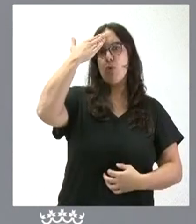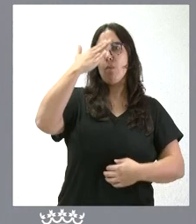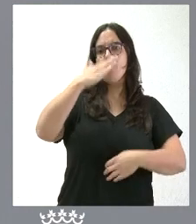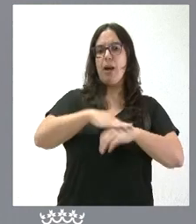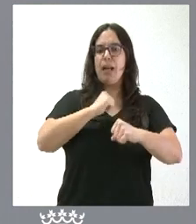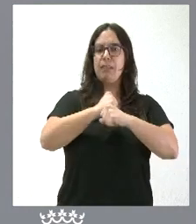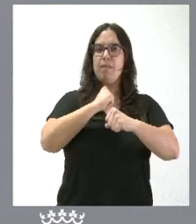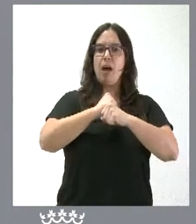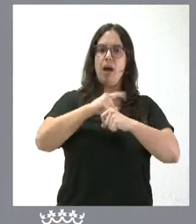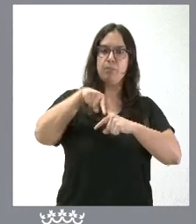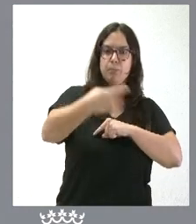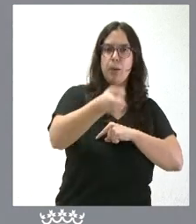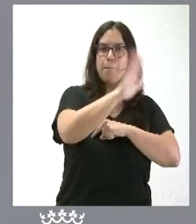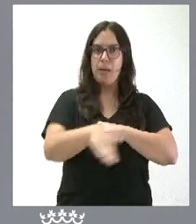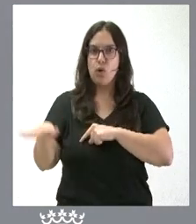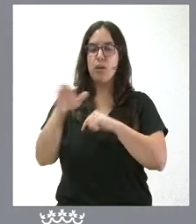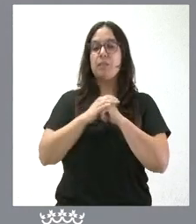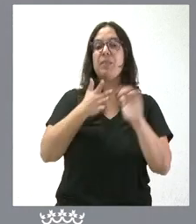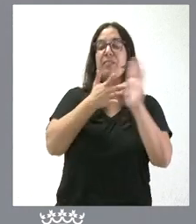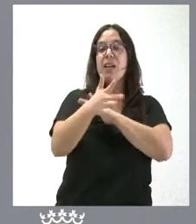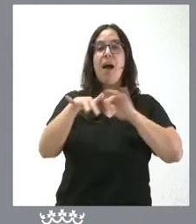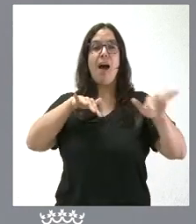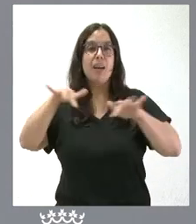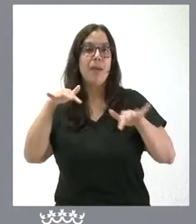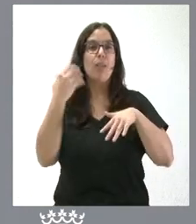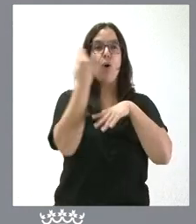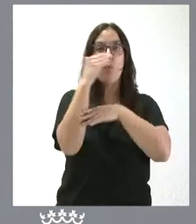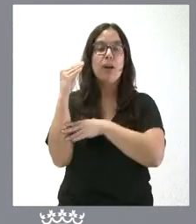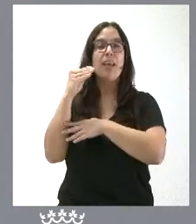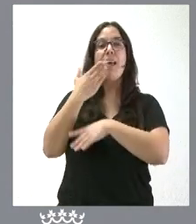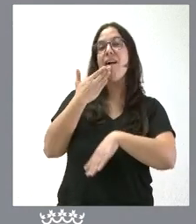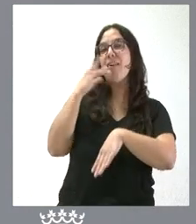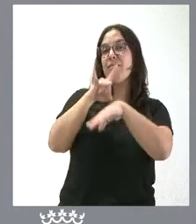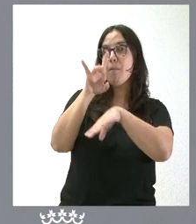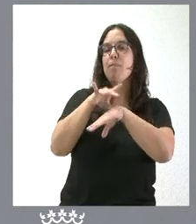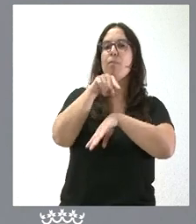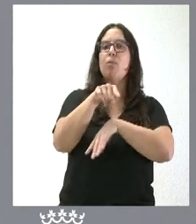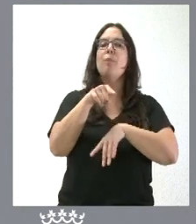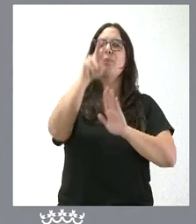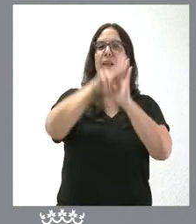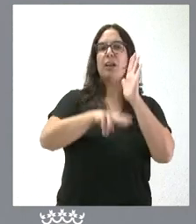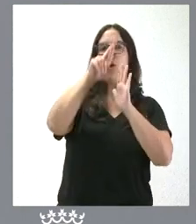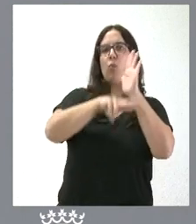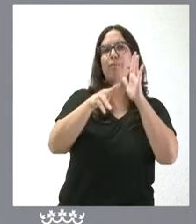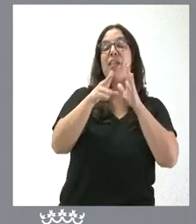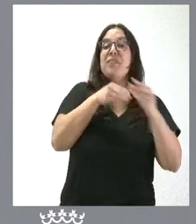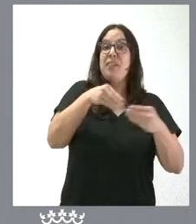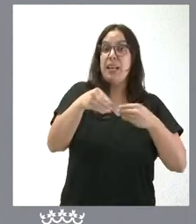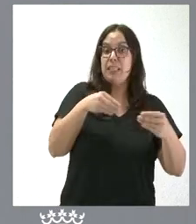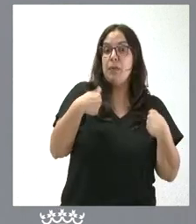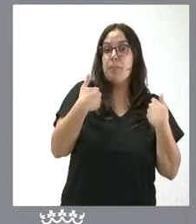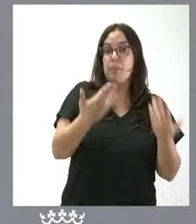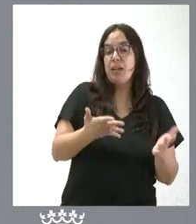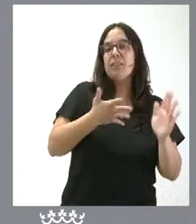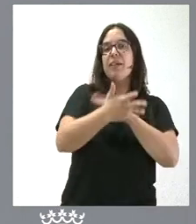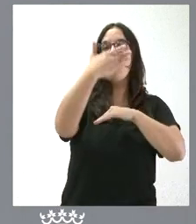Este decreto regula el funcionamiento de la animación juvenil y el tiempo libre, una regulación más flexible que alarga